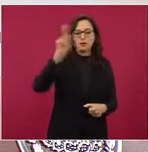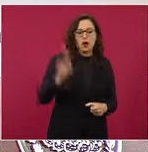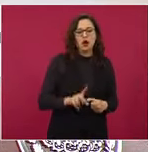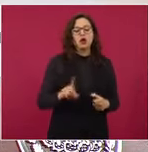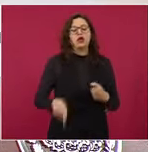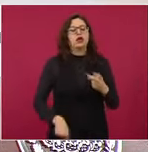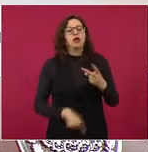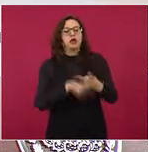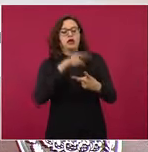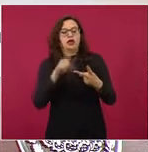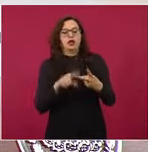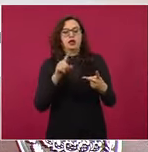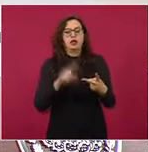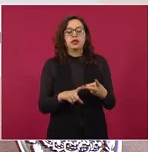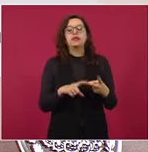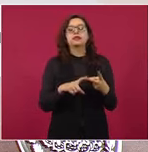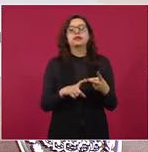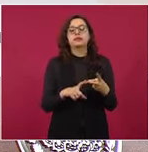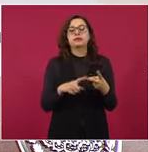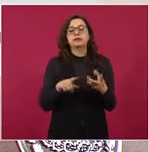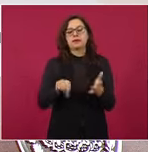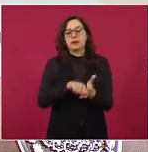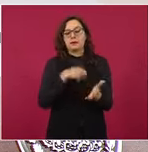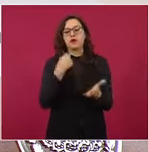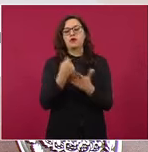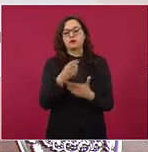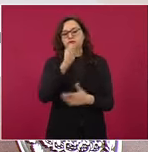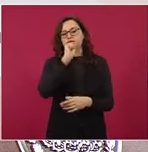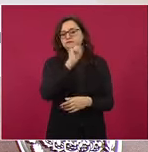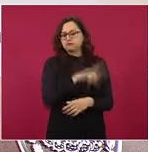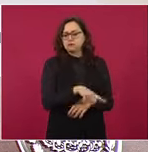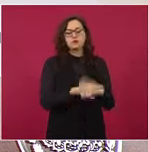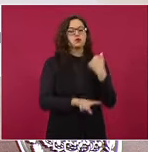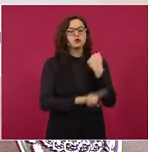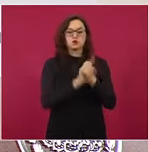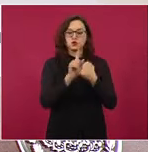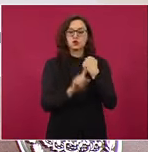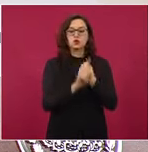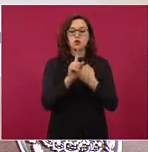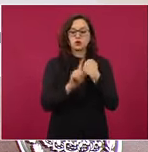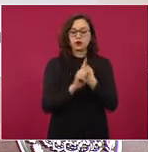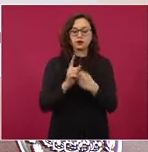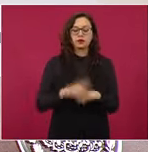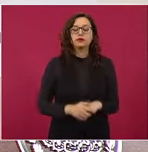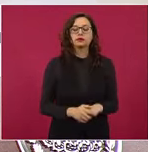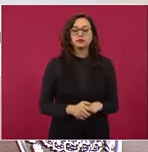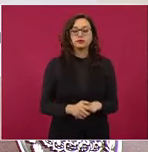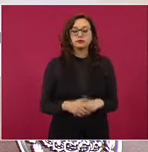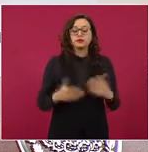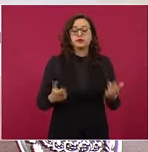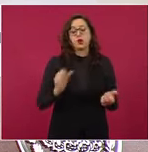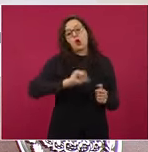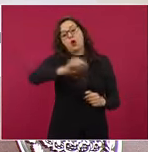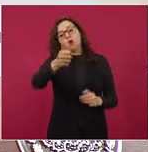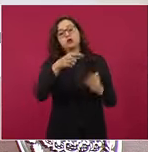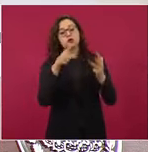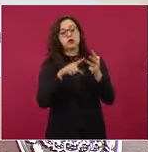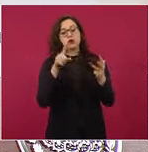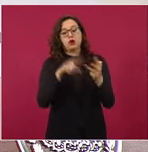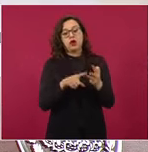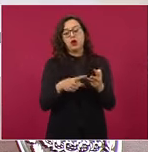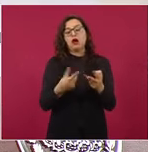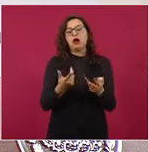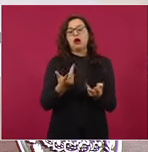combustibles Jaza en Tampico, Tamaulipas fue el mismo caso, mientras que se negó a ser verificado una en